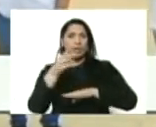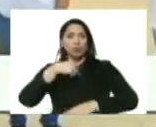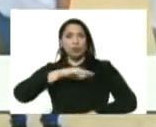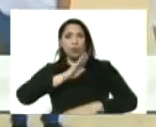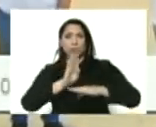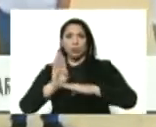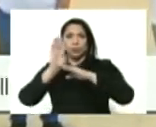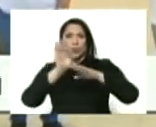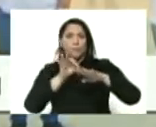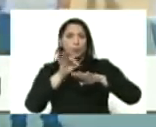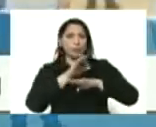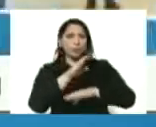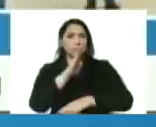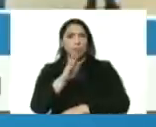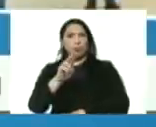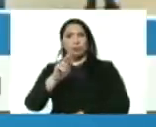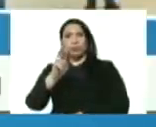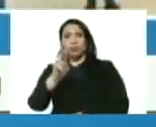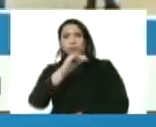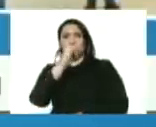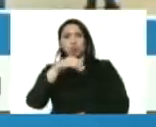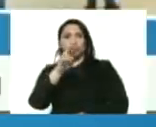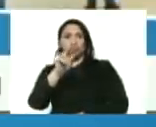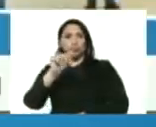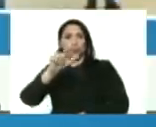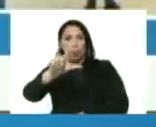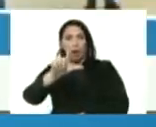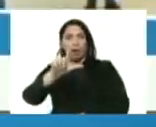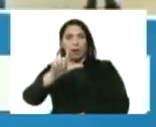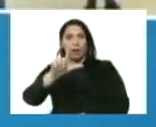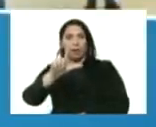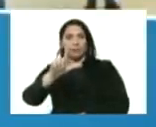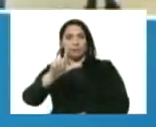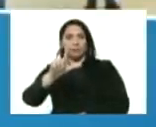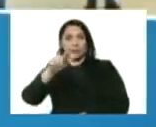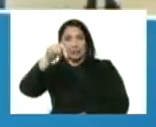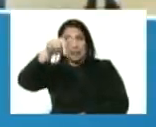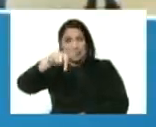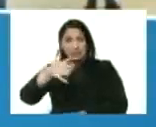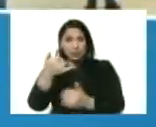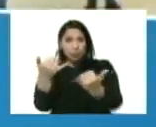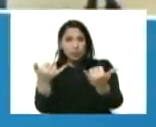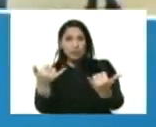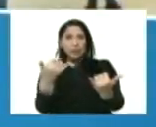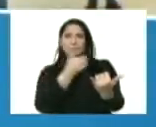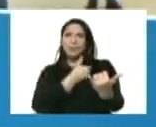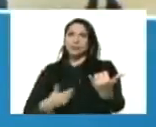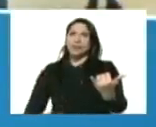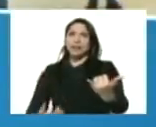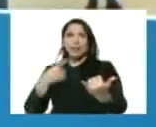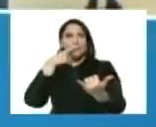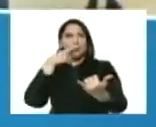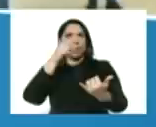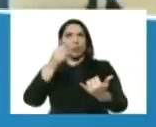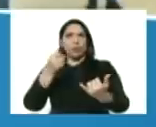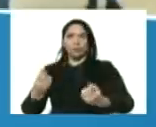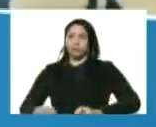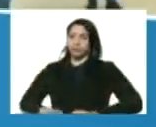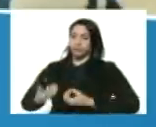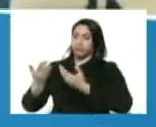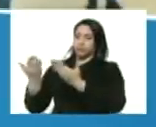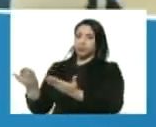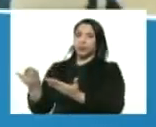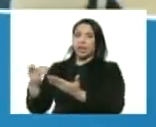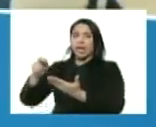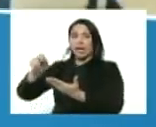del municipio Brusual municipio vecino Elías Quiaro. Así que desde este momento presidente Nicolás Maduro le entregamos a Yusmari